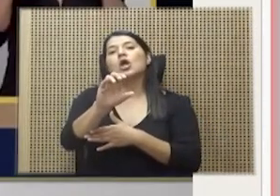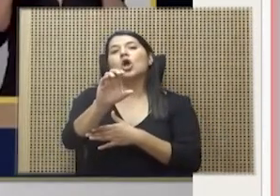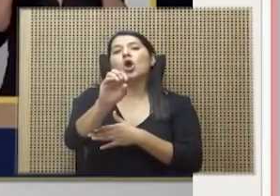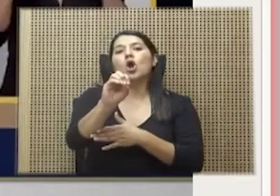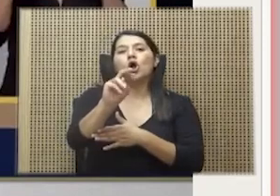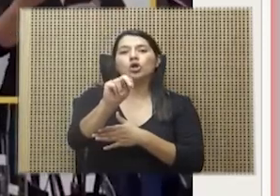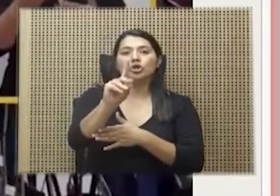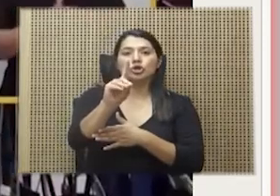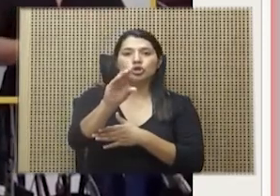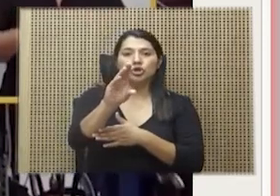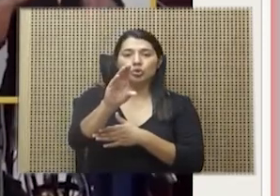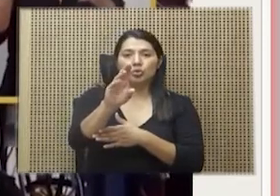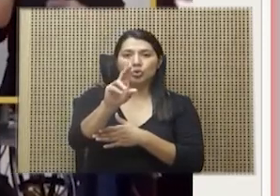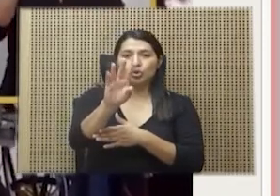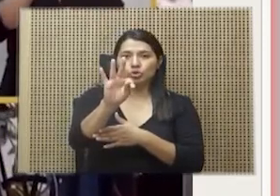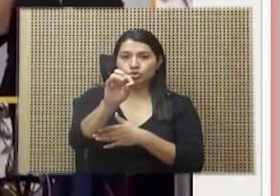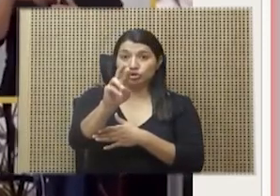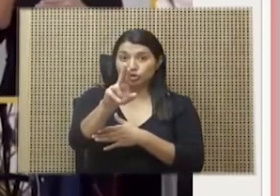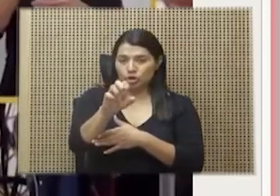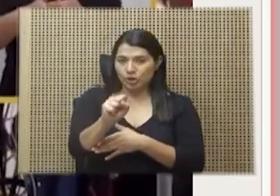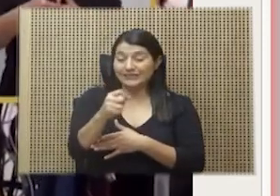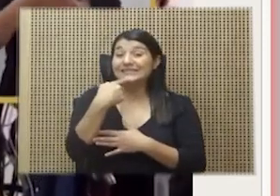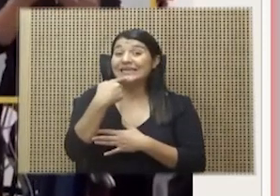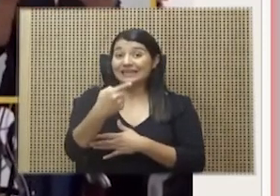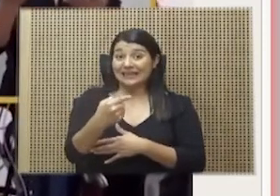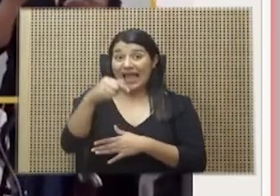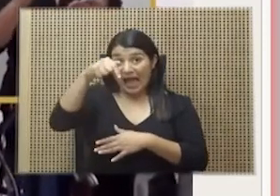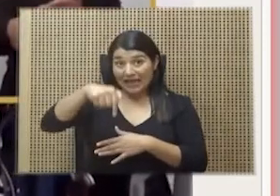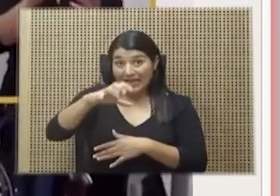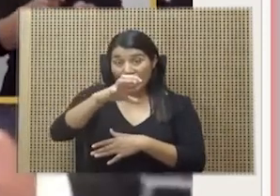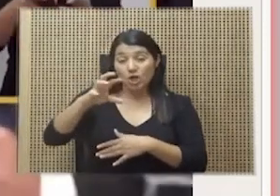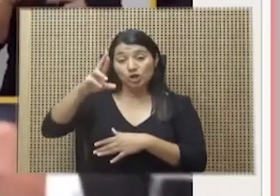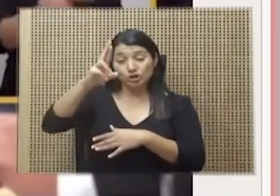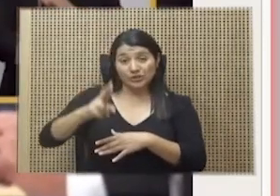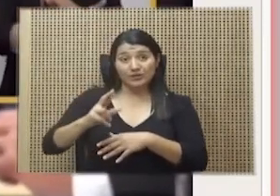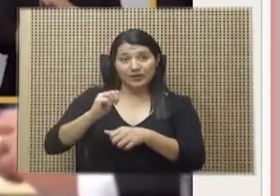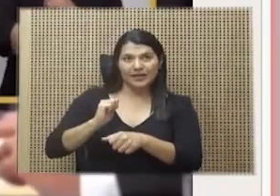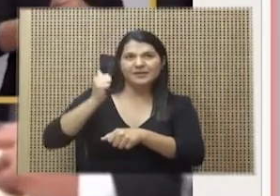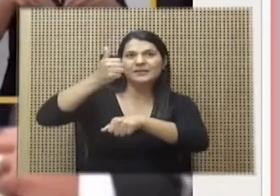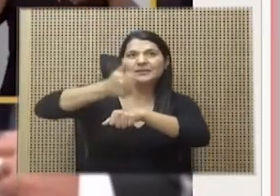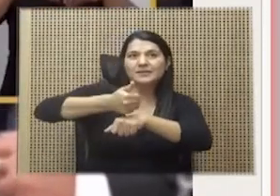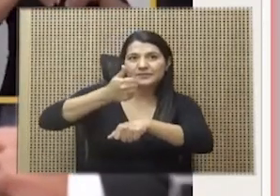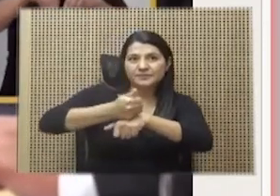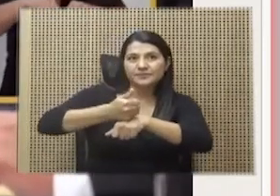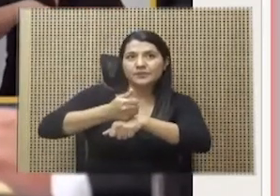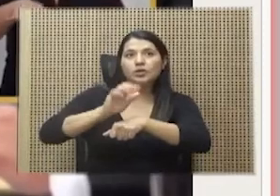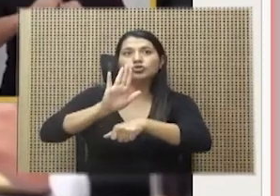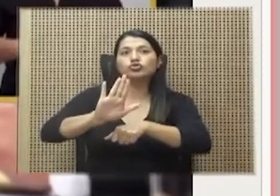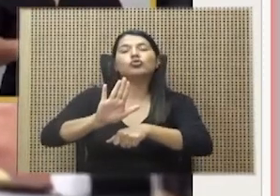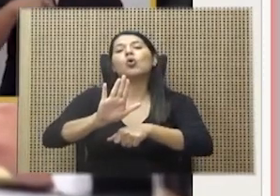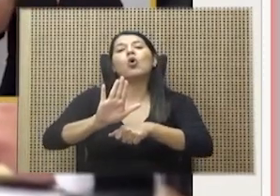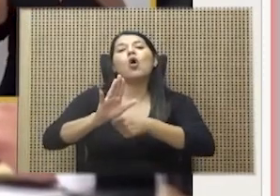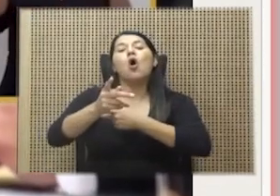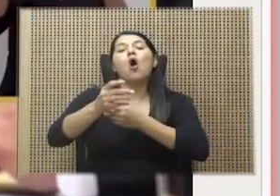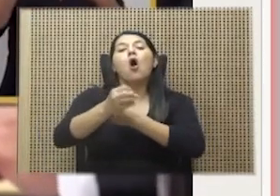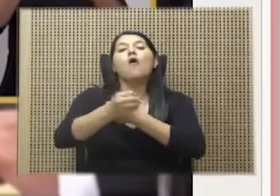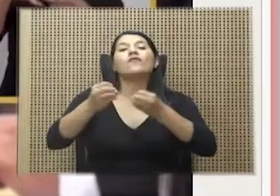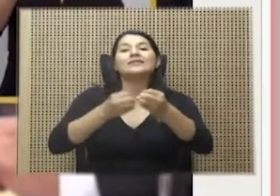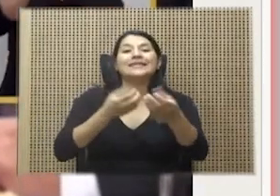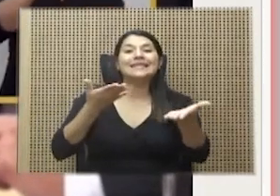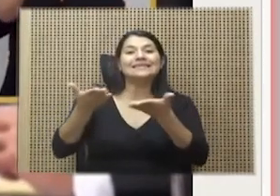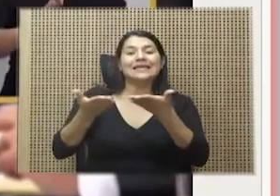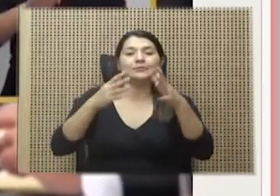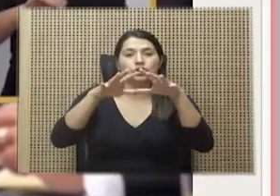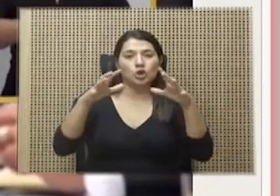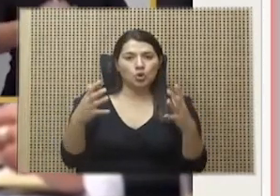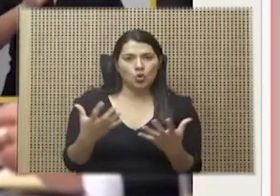también anunció que establecerá aquí, en Costa Rica, en nuestra patria, su oficina de servicios globales a partir del